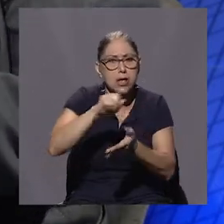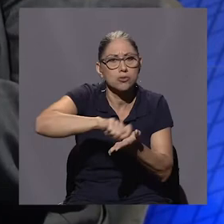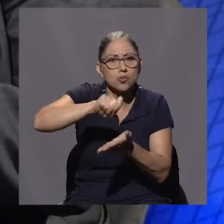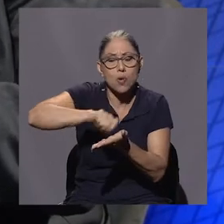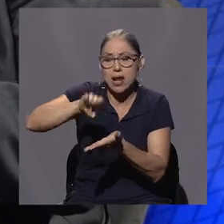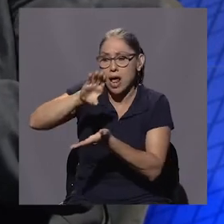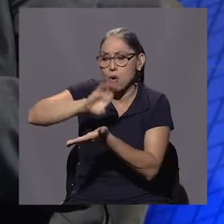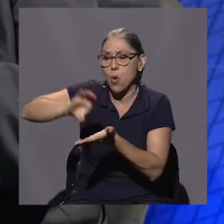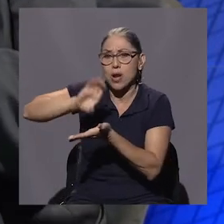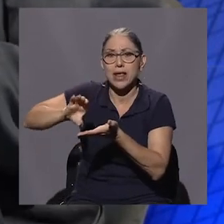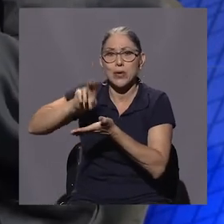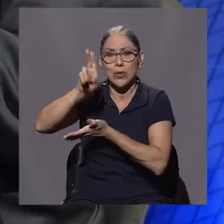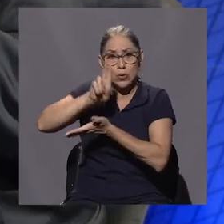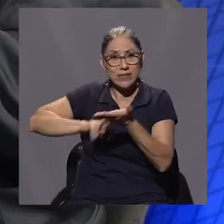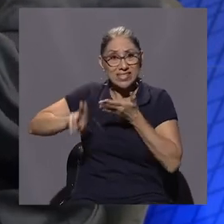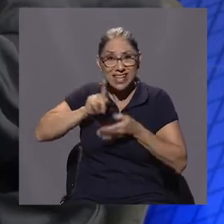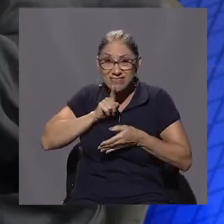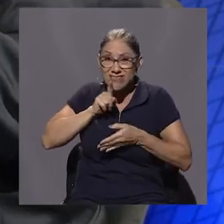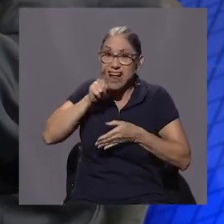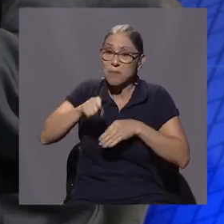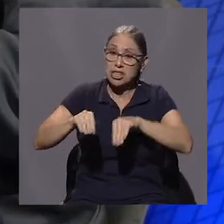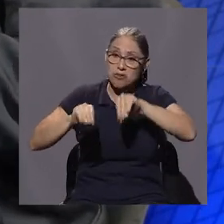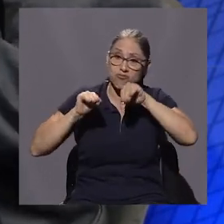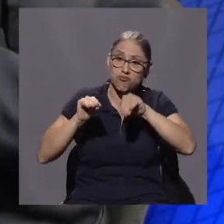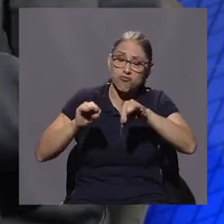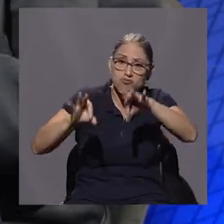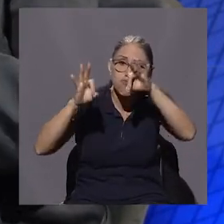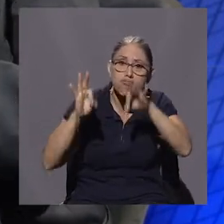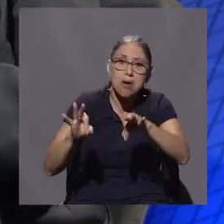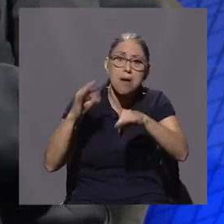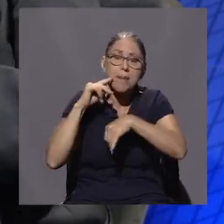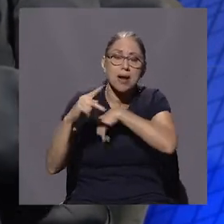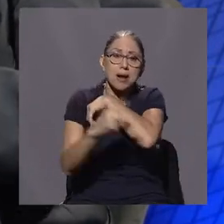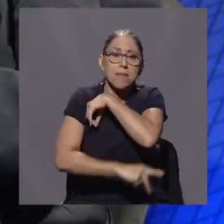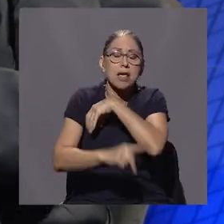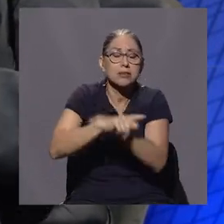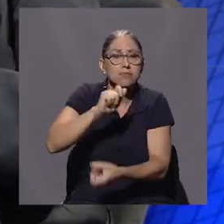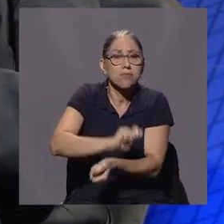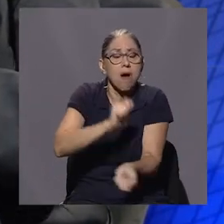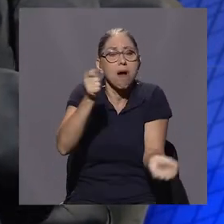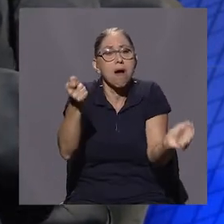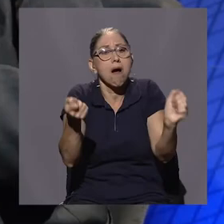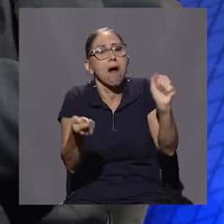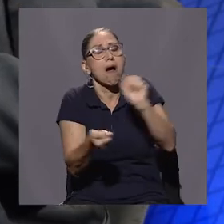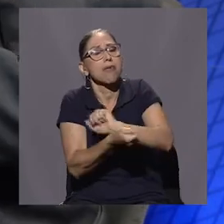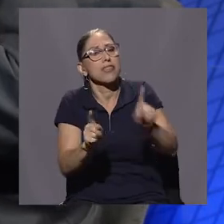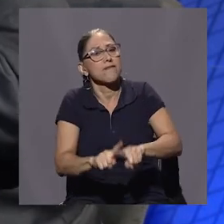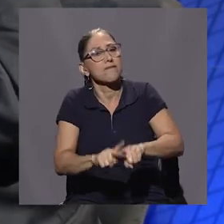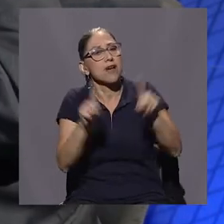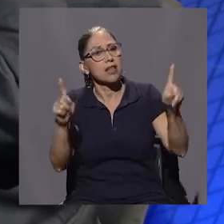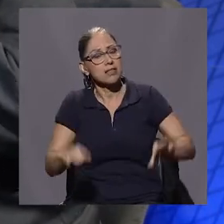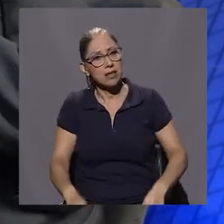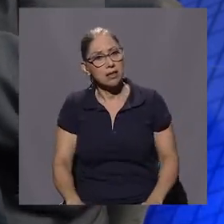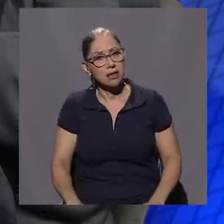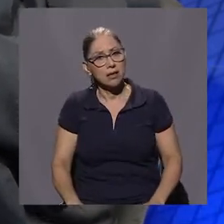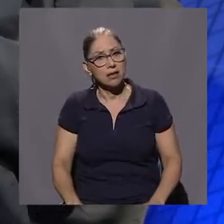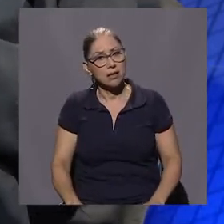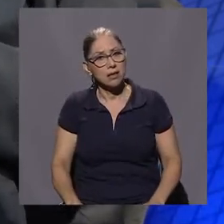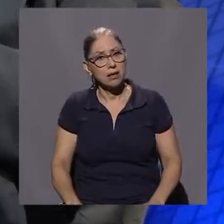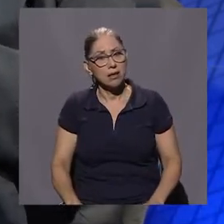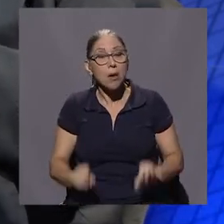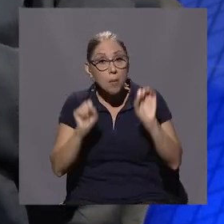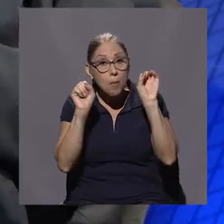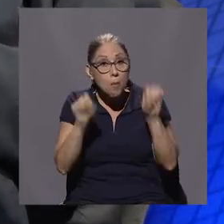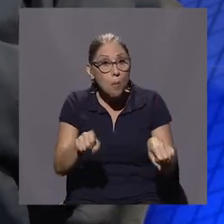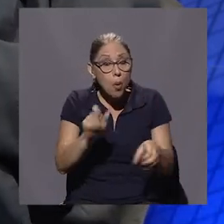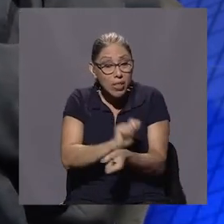y en las universidades para darle un giro diferente al país. ¿Le podrá dar un giro diferente